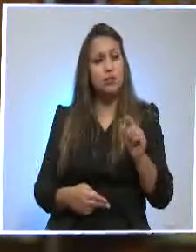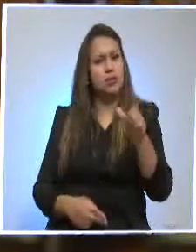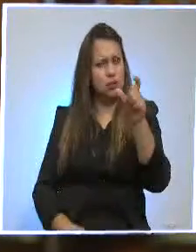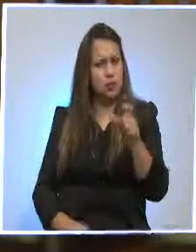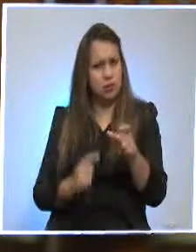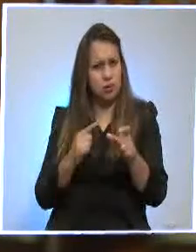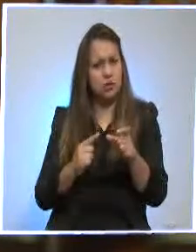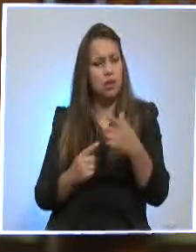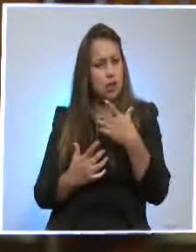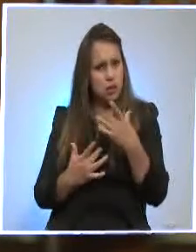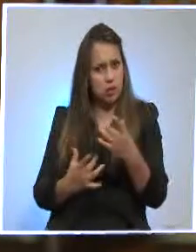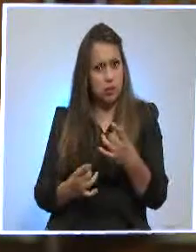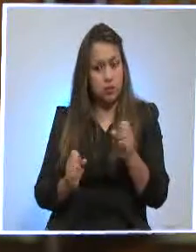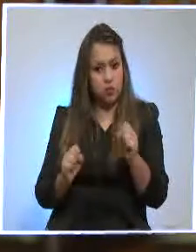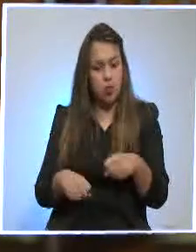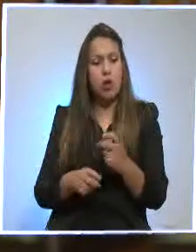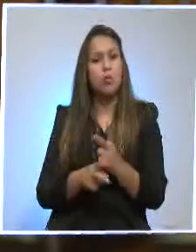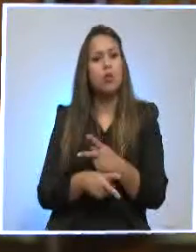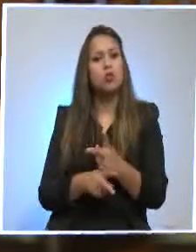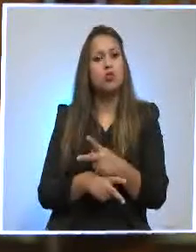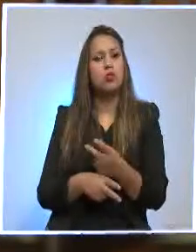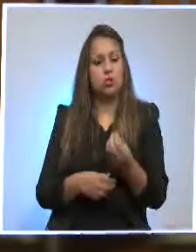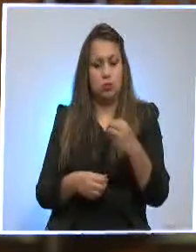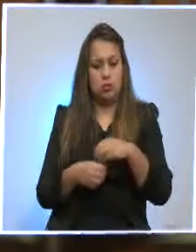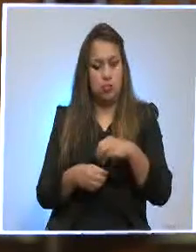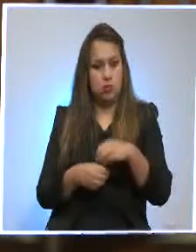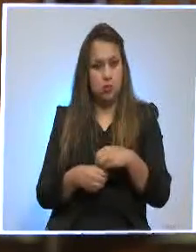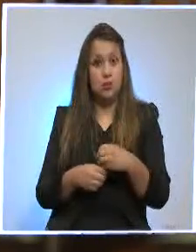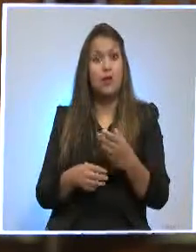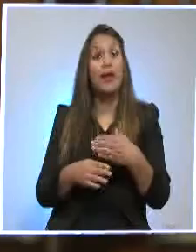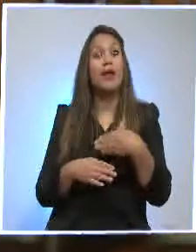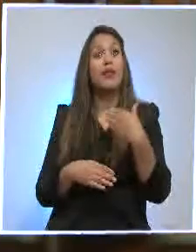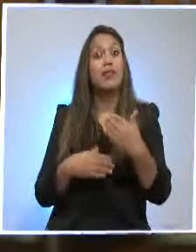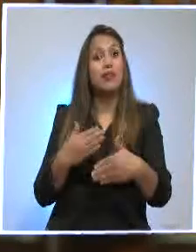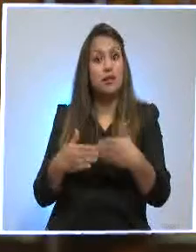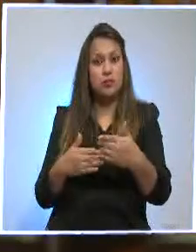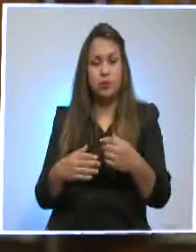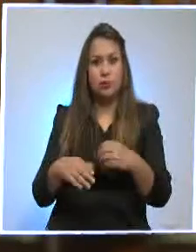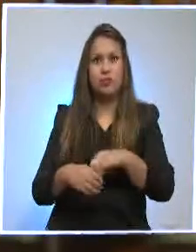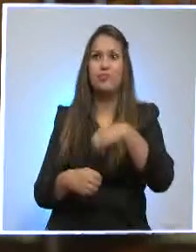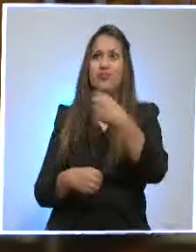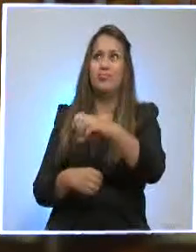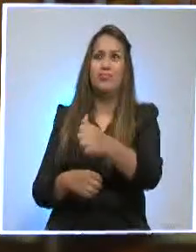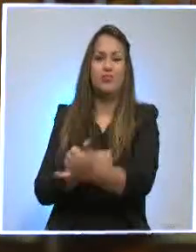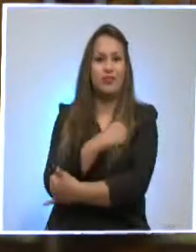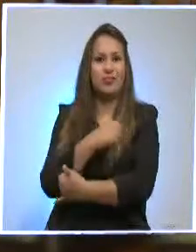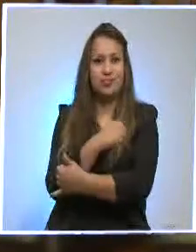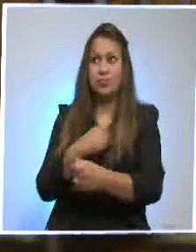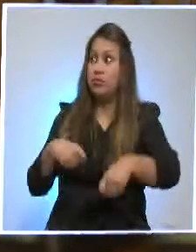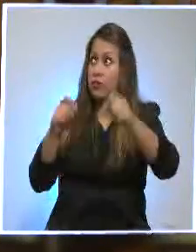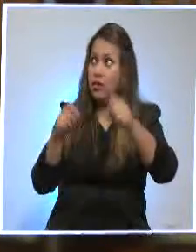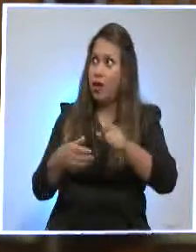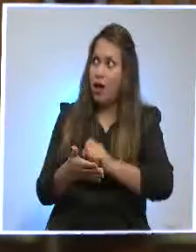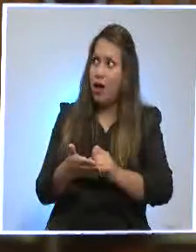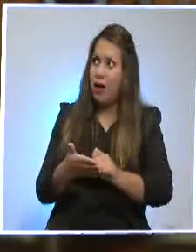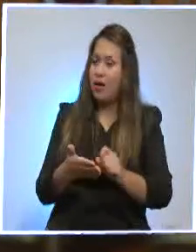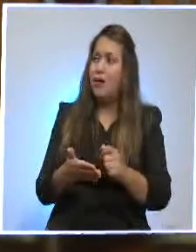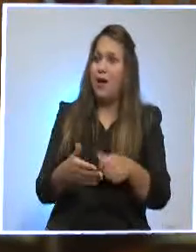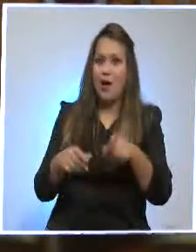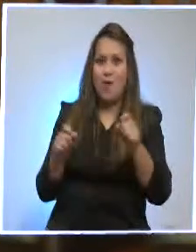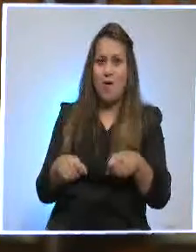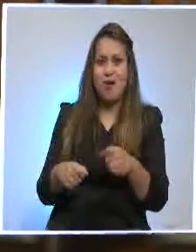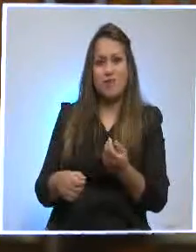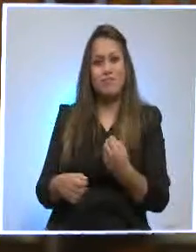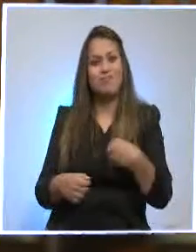mercados donde puedan producir internamente y luego exportarlo hacia esos mercados con los que se ha firmado acuerdos comerciales. Entonces,